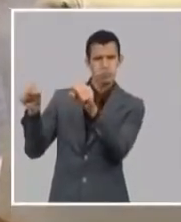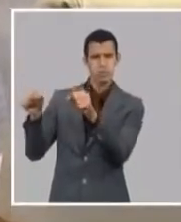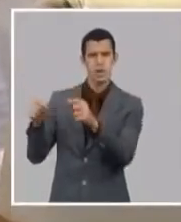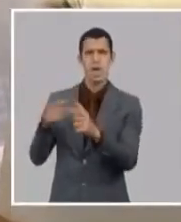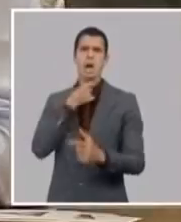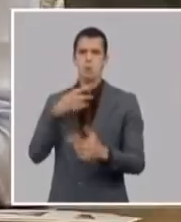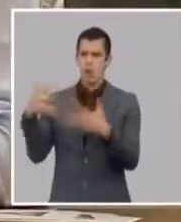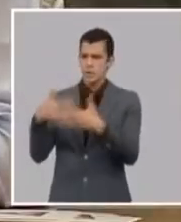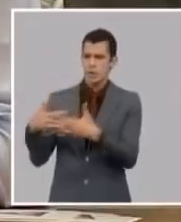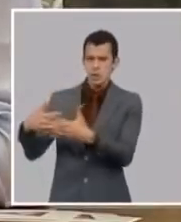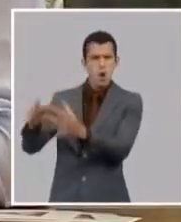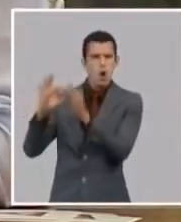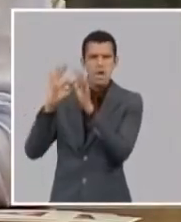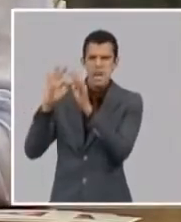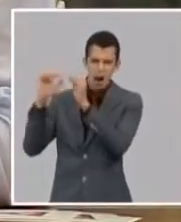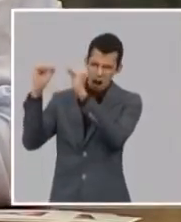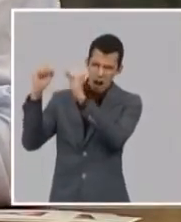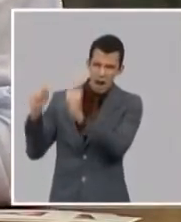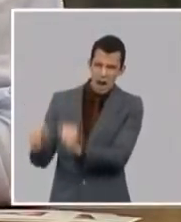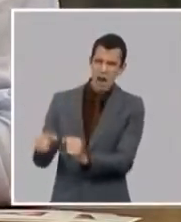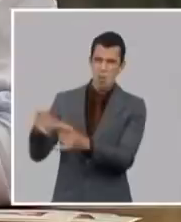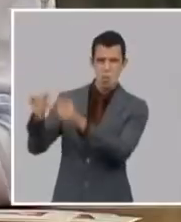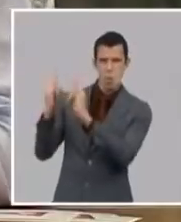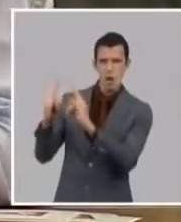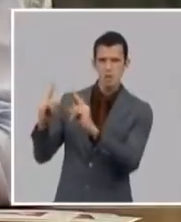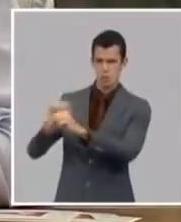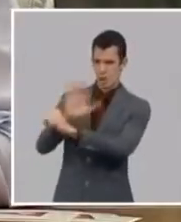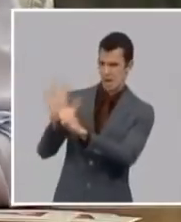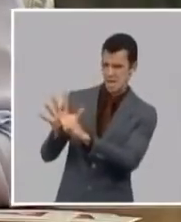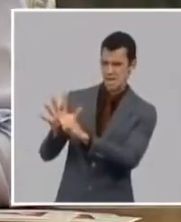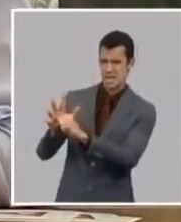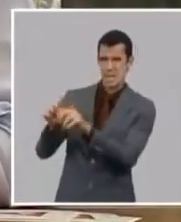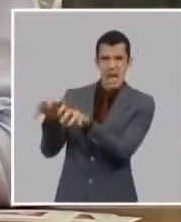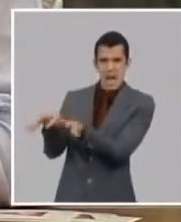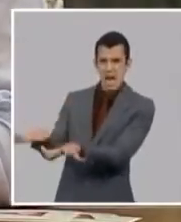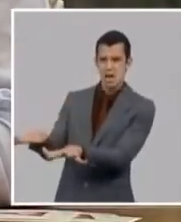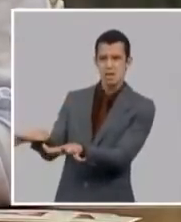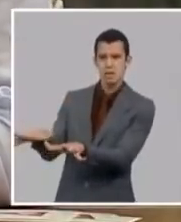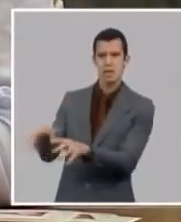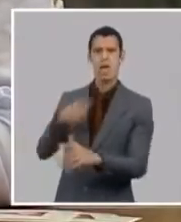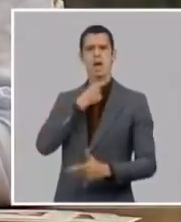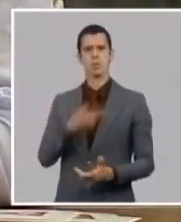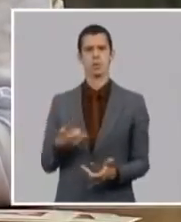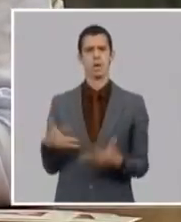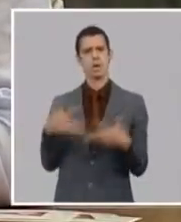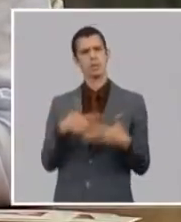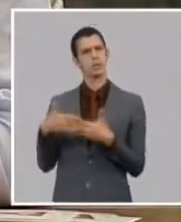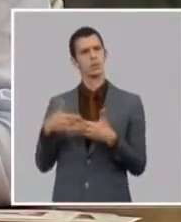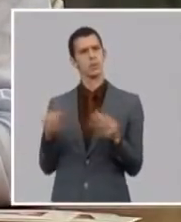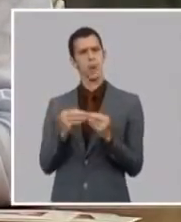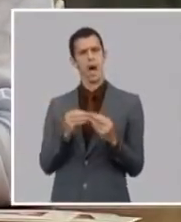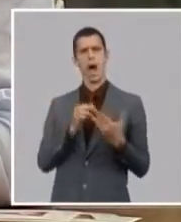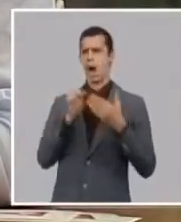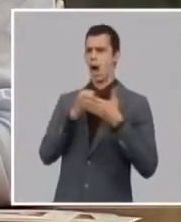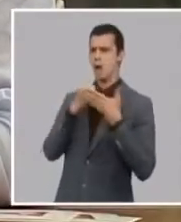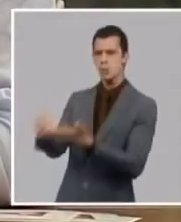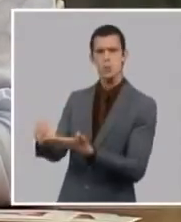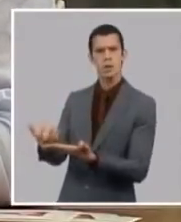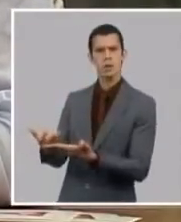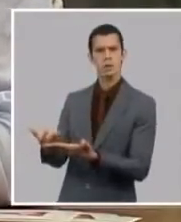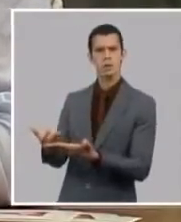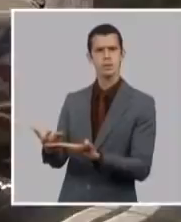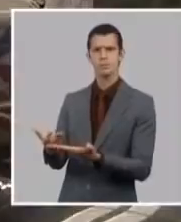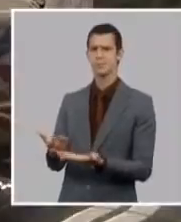ahora porque no hubo un SOS para los países europeos a los cuales nosotros incluso mandamos brigadas médicas de apoyo